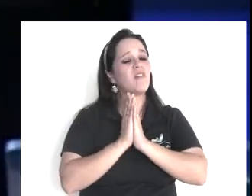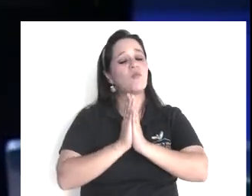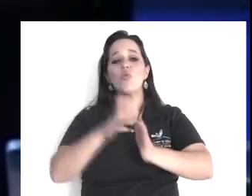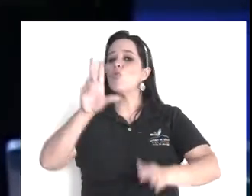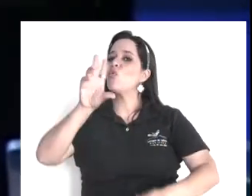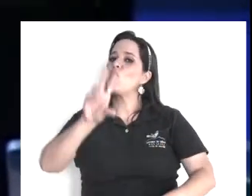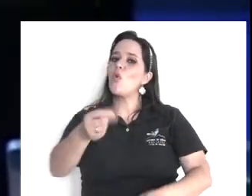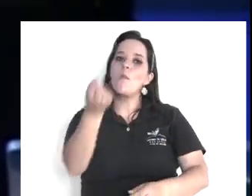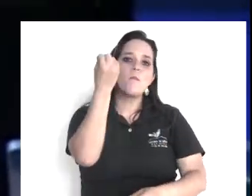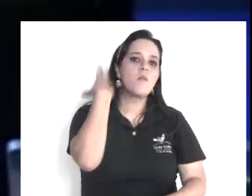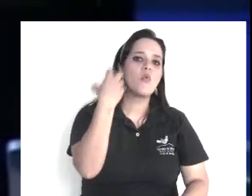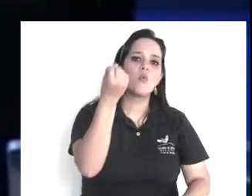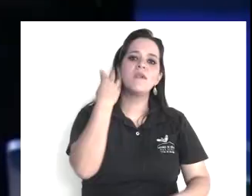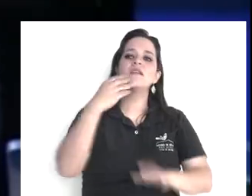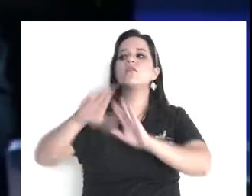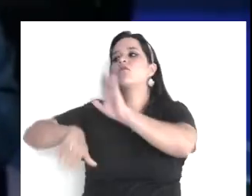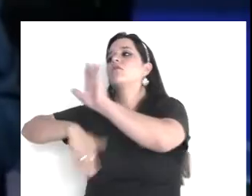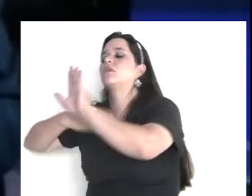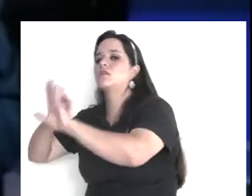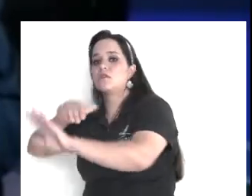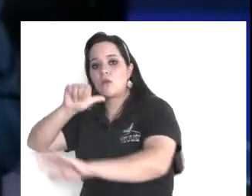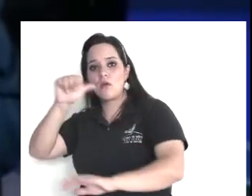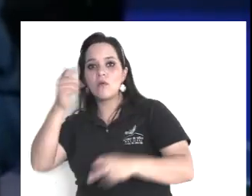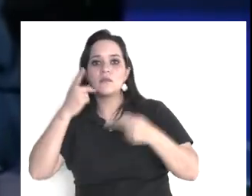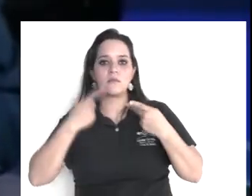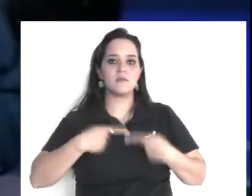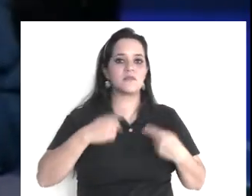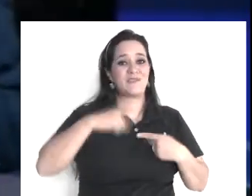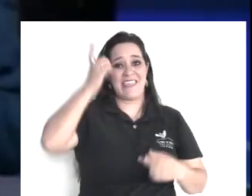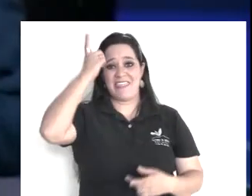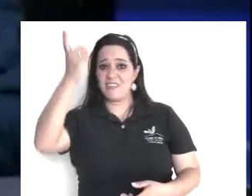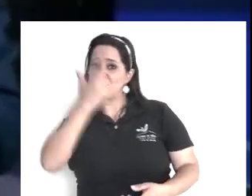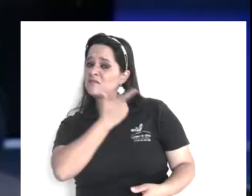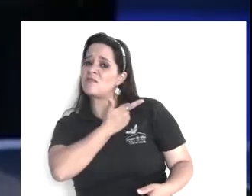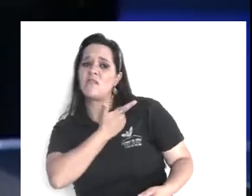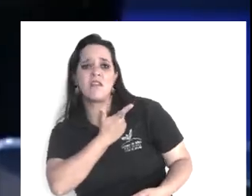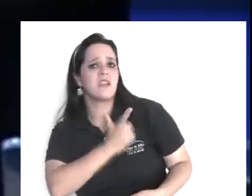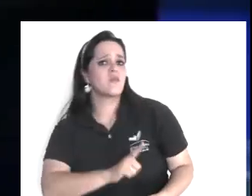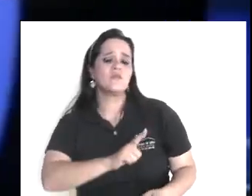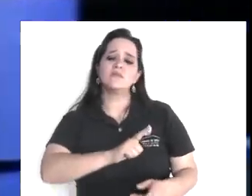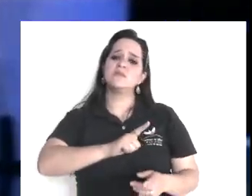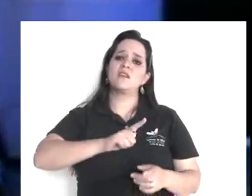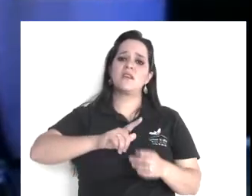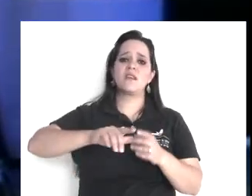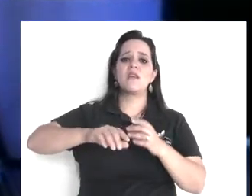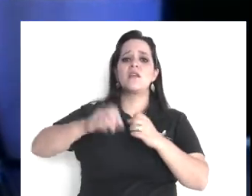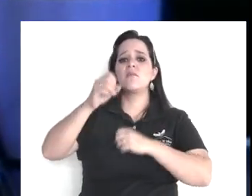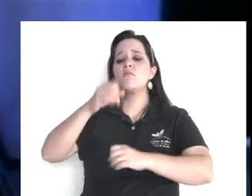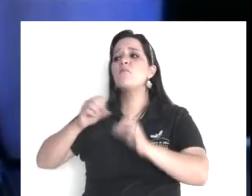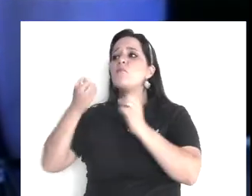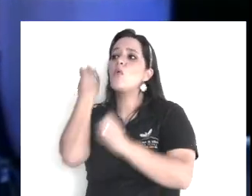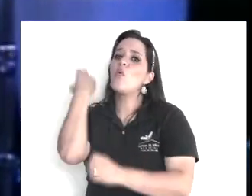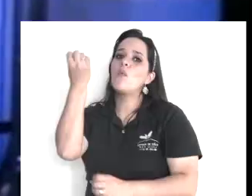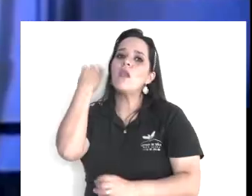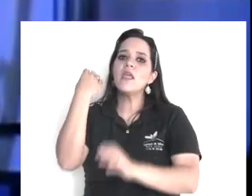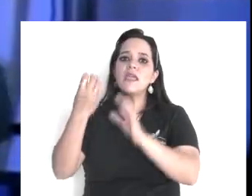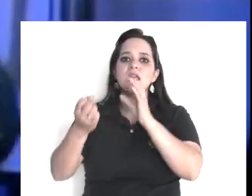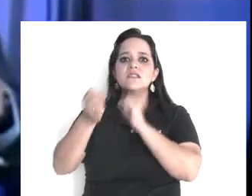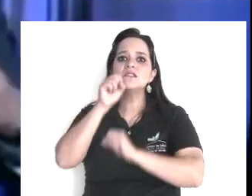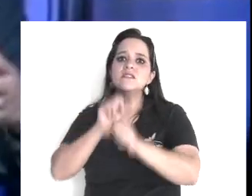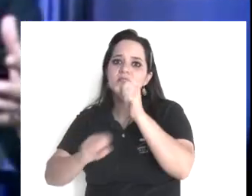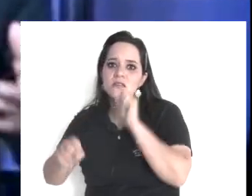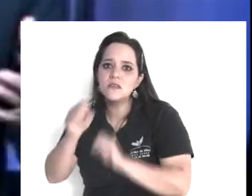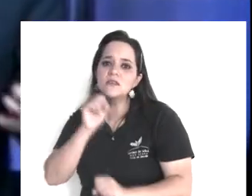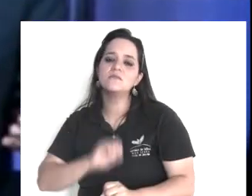porque hermanos, Dios no está nada contento, en esta era del Facebook, y de las redes sociales, eso